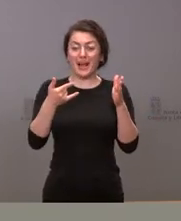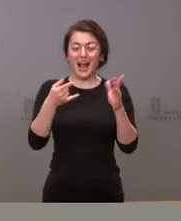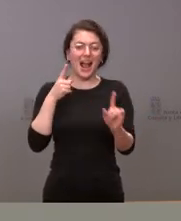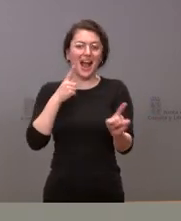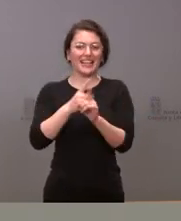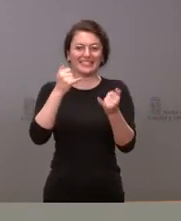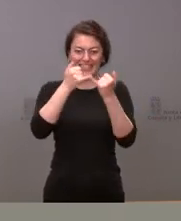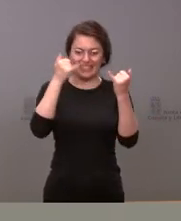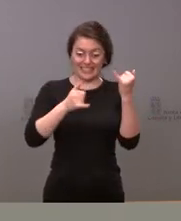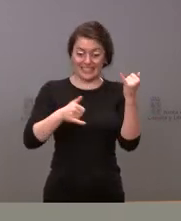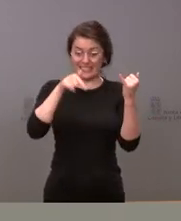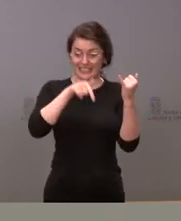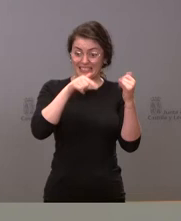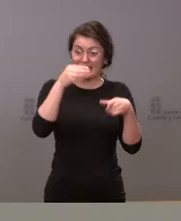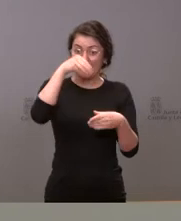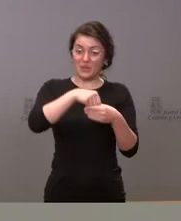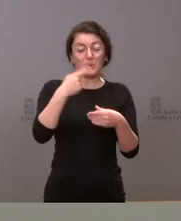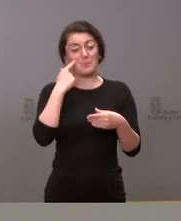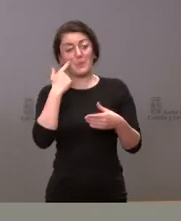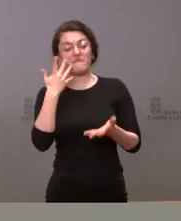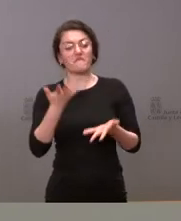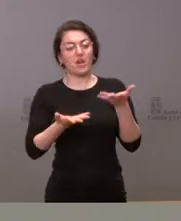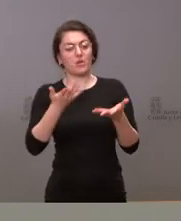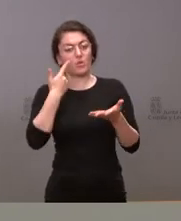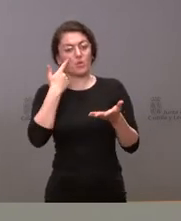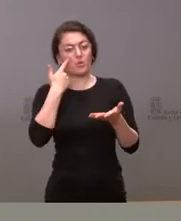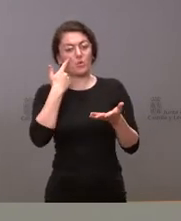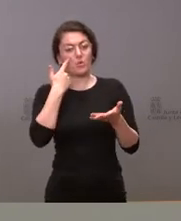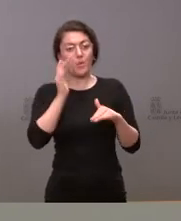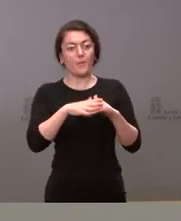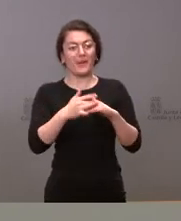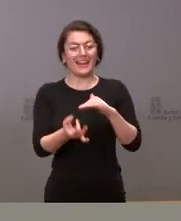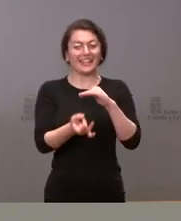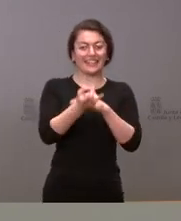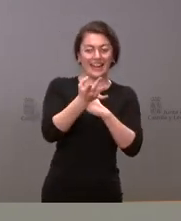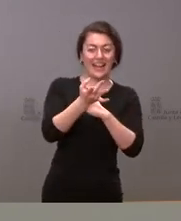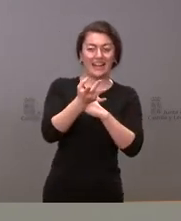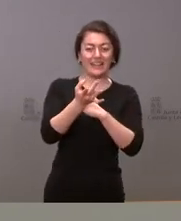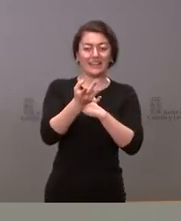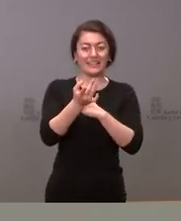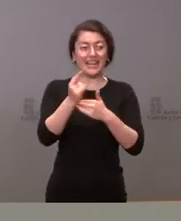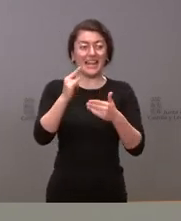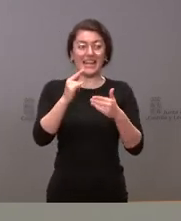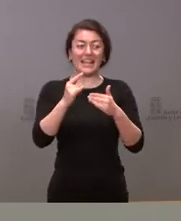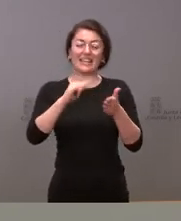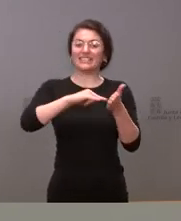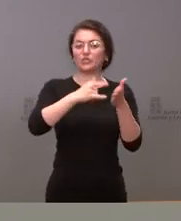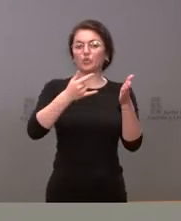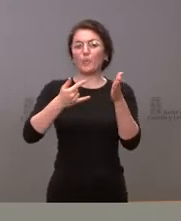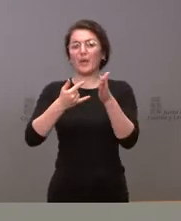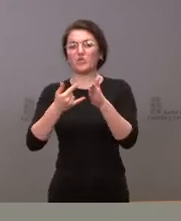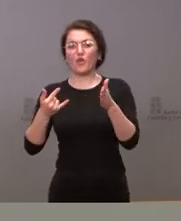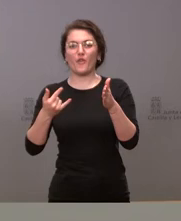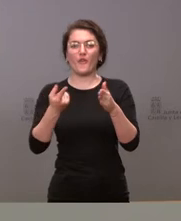la creación y la disposición de nuevos instrumentos financieros en relación con